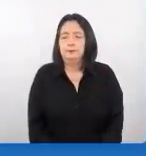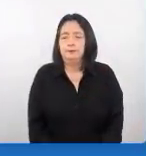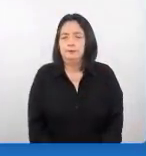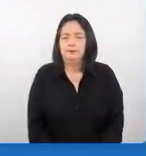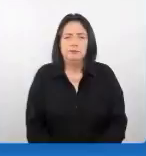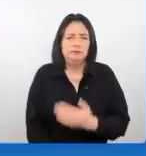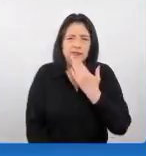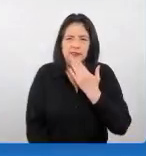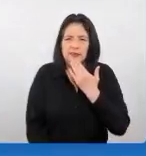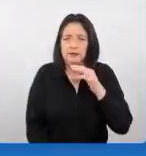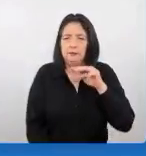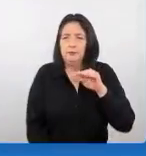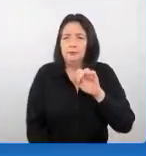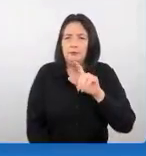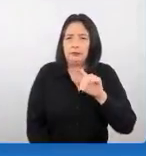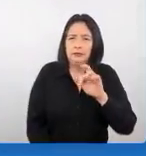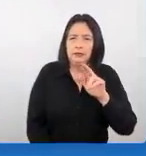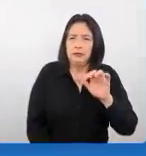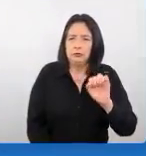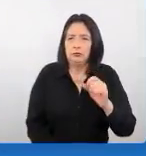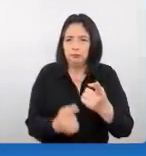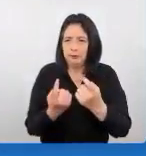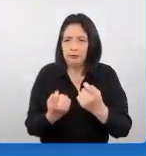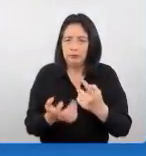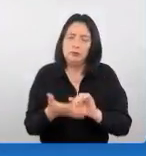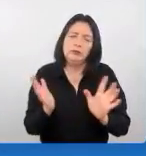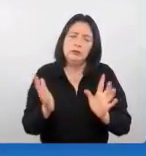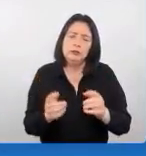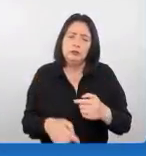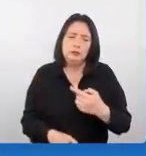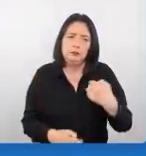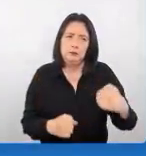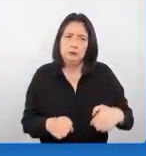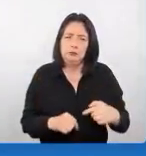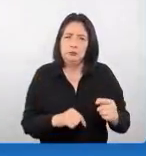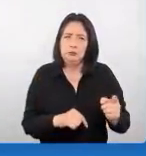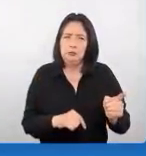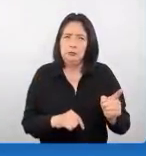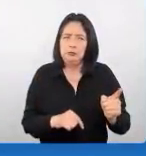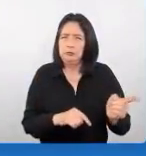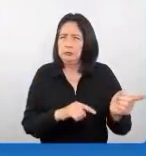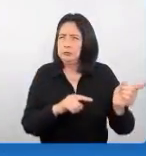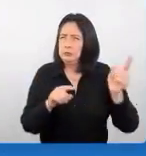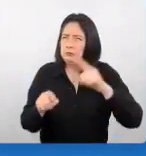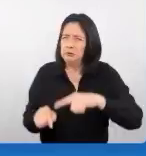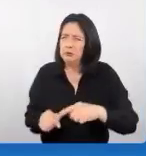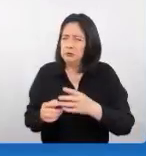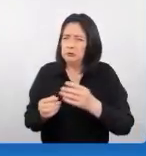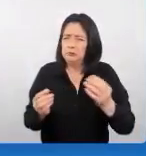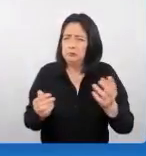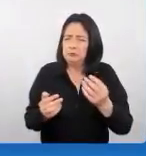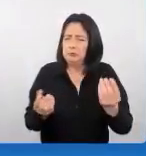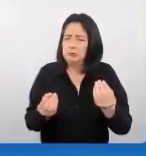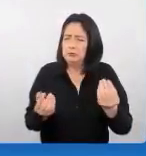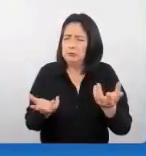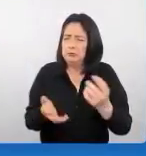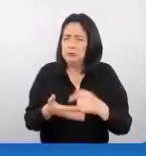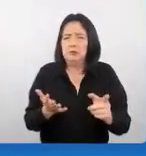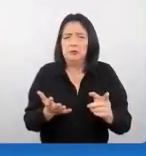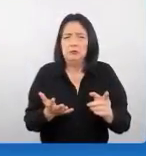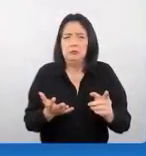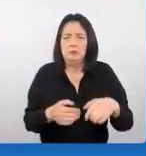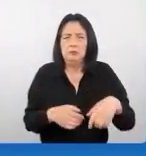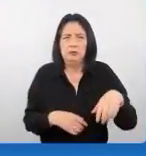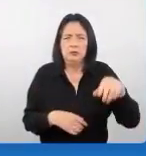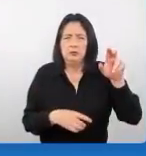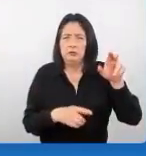de milagros milagros por pregunta si los chinos no vienen con mucho tiempo porque hacen un multidestino usualmente visitan el norte